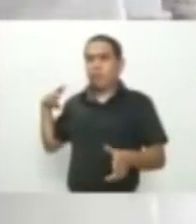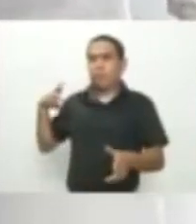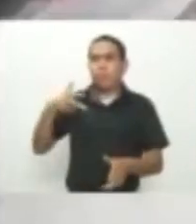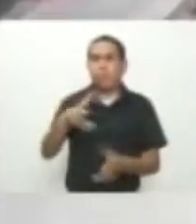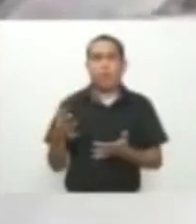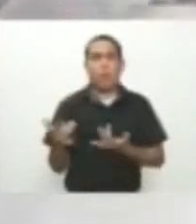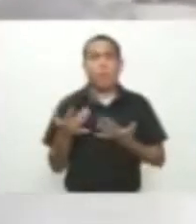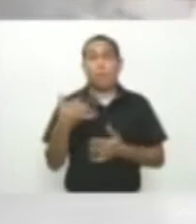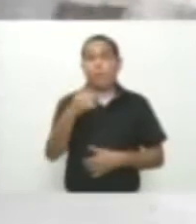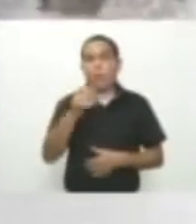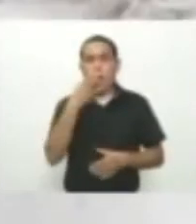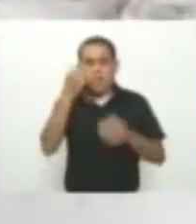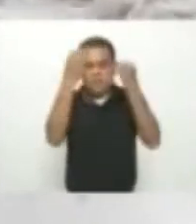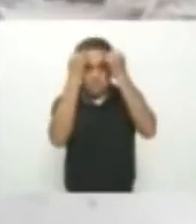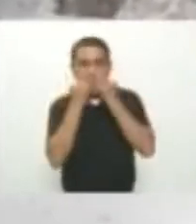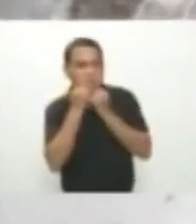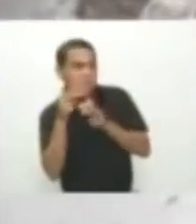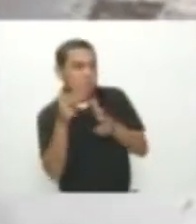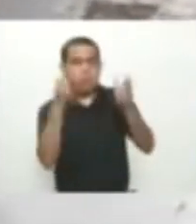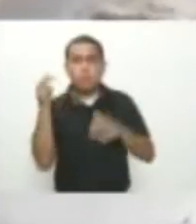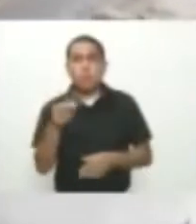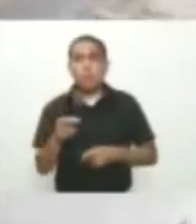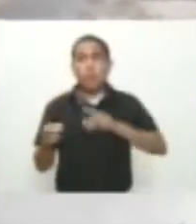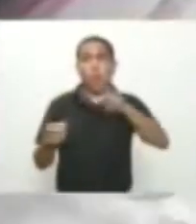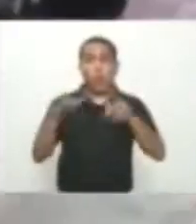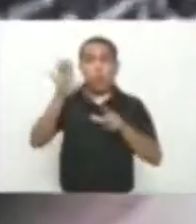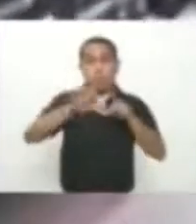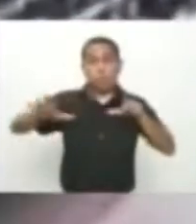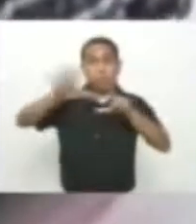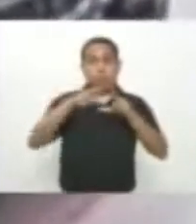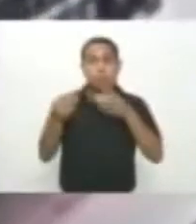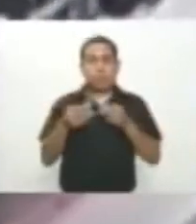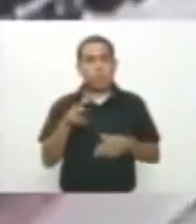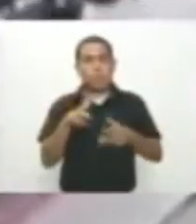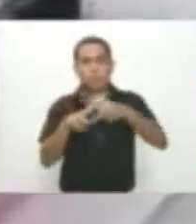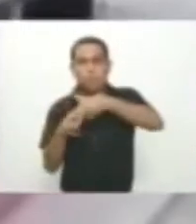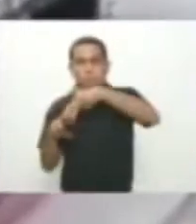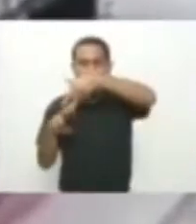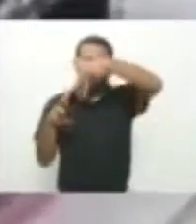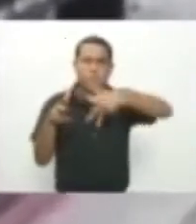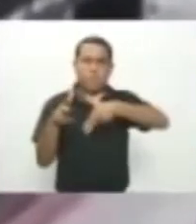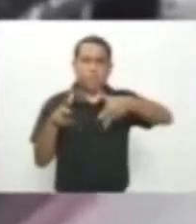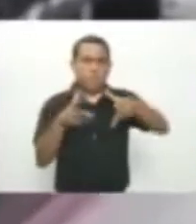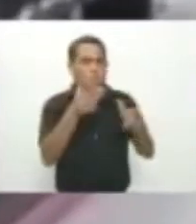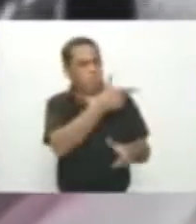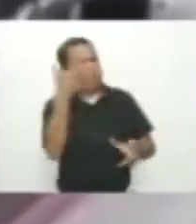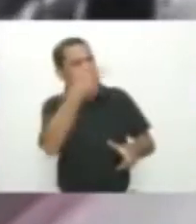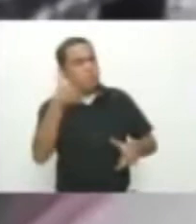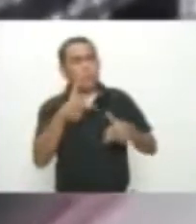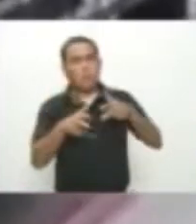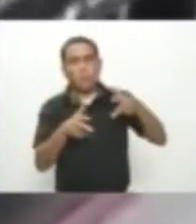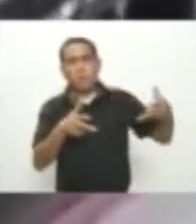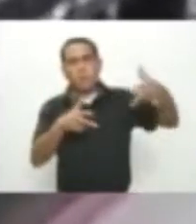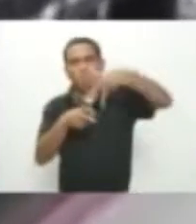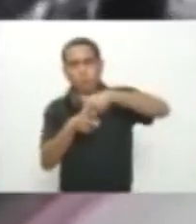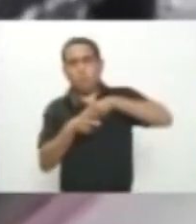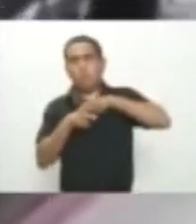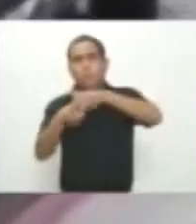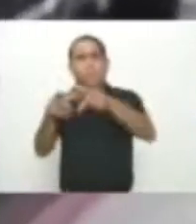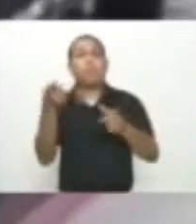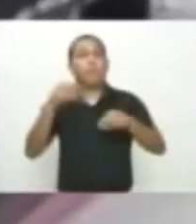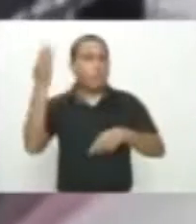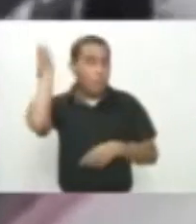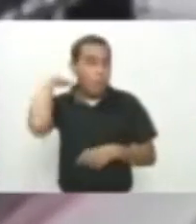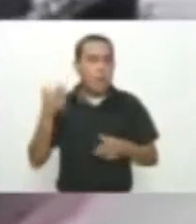esperando Otra grabación muestra al sicario descendiendo de la moto aún en marcha que le dispara a Jordi de frente y luego por la